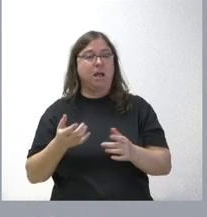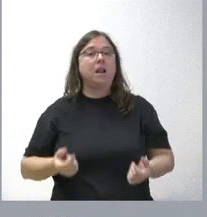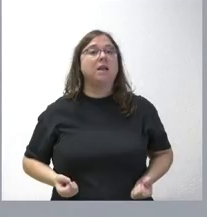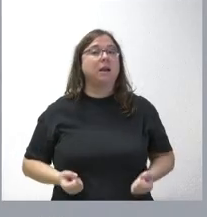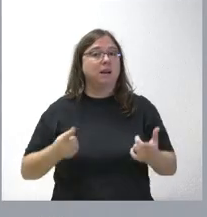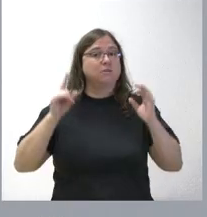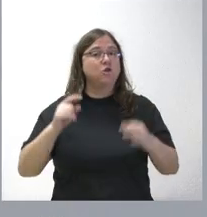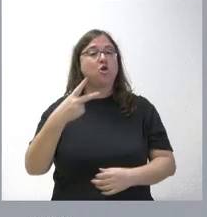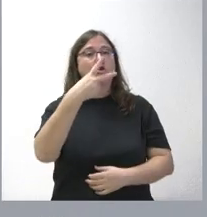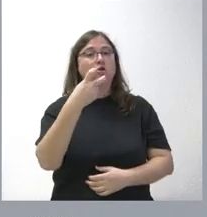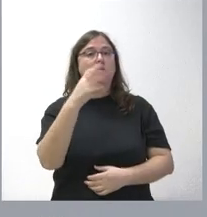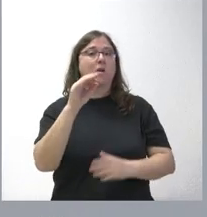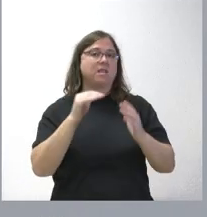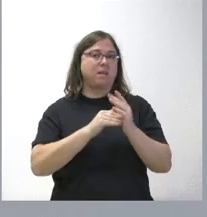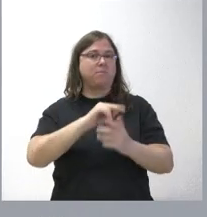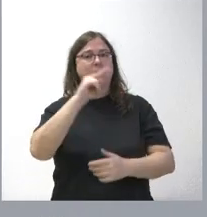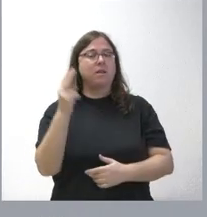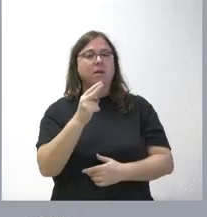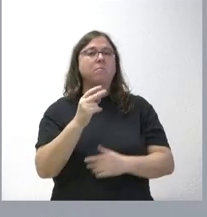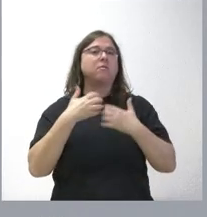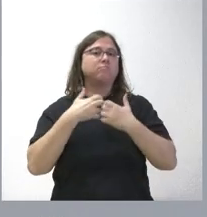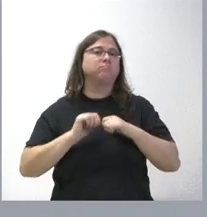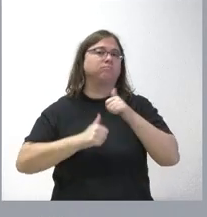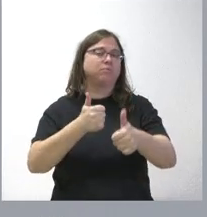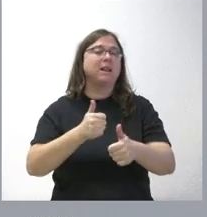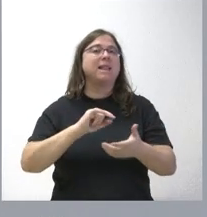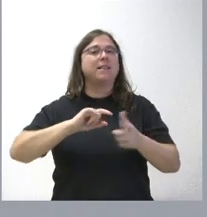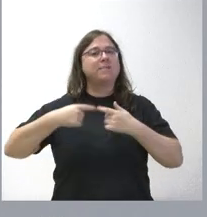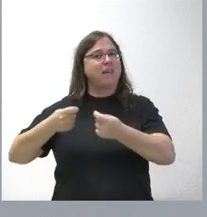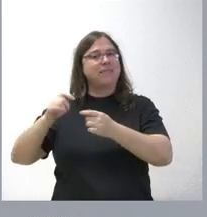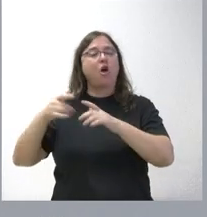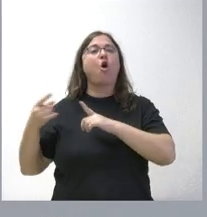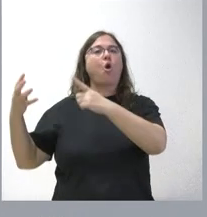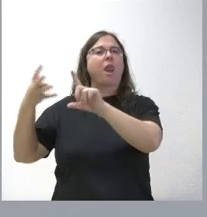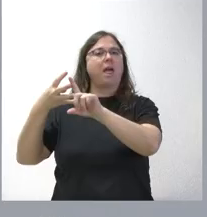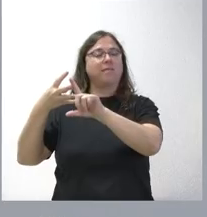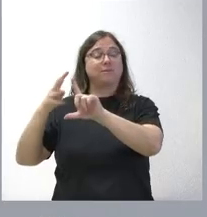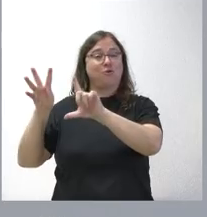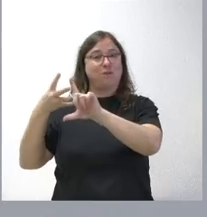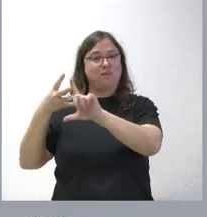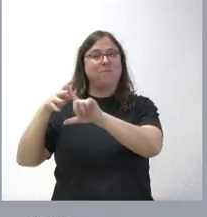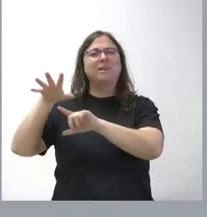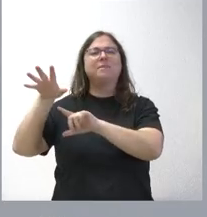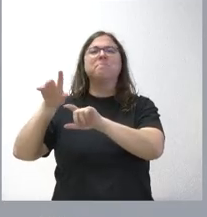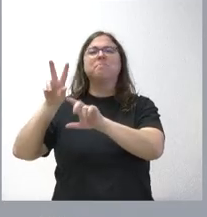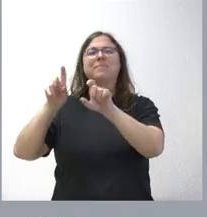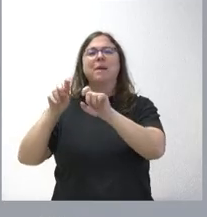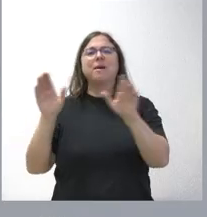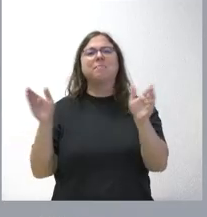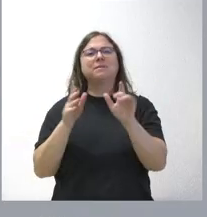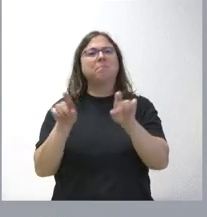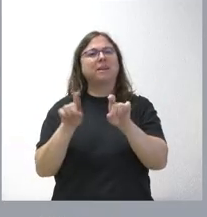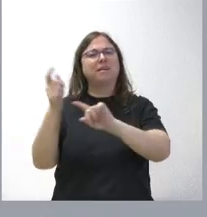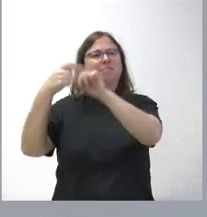240.000 euros para el asesoramiento y puesta en marcha de una tienda online para la comercialización internacional de pymes. Es un nuevo